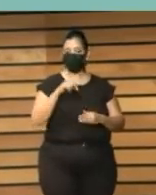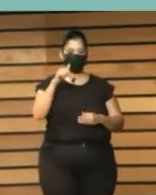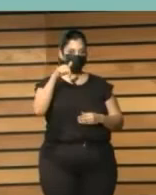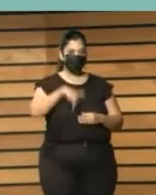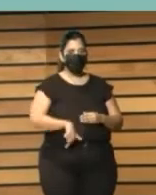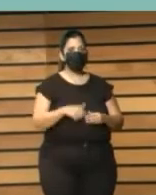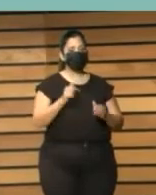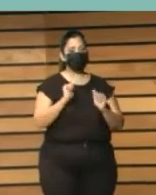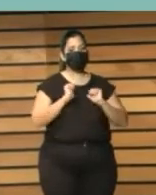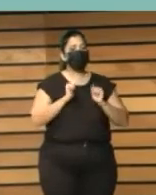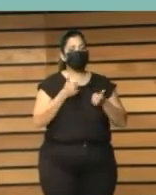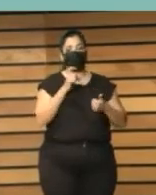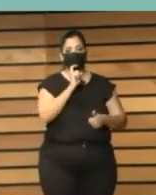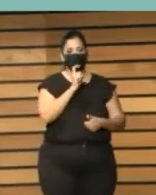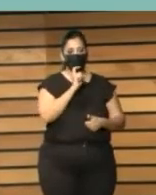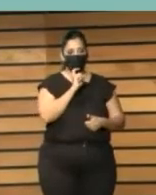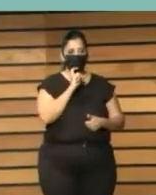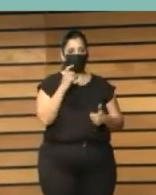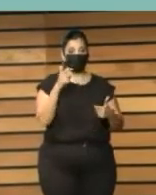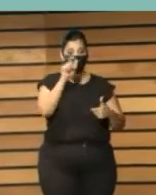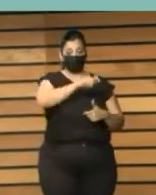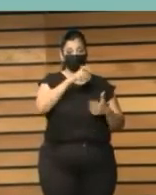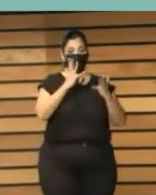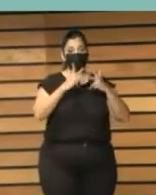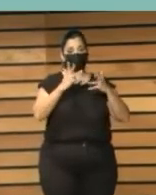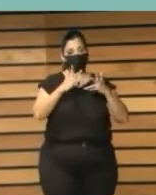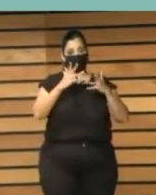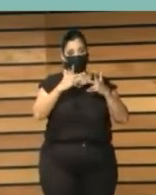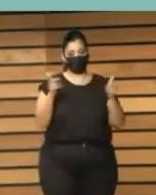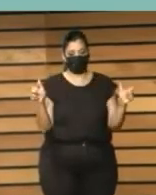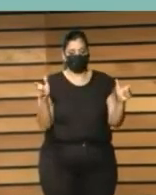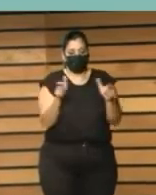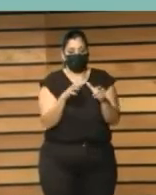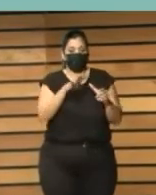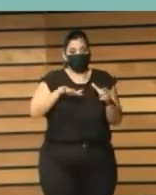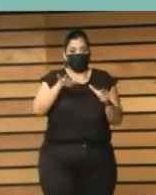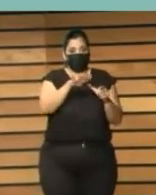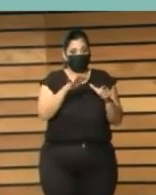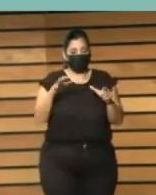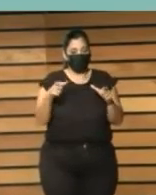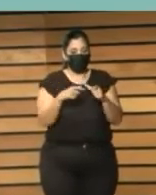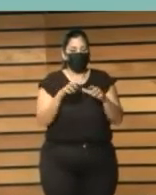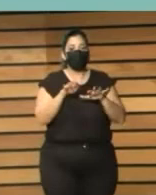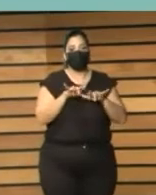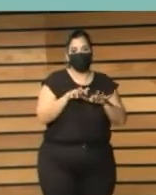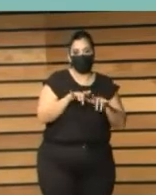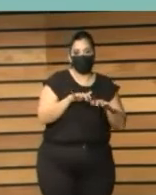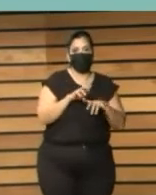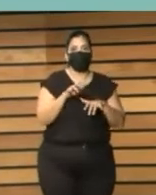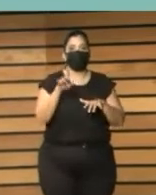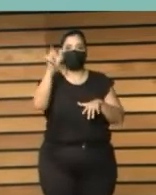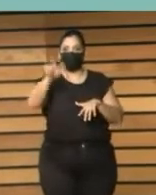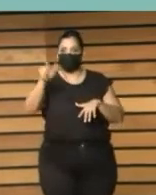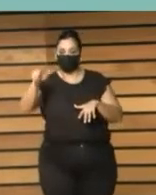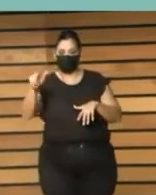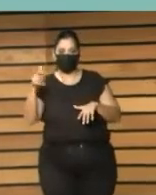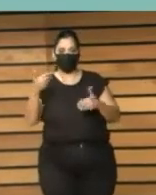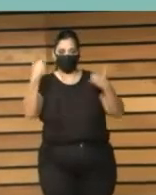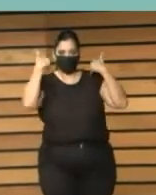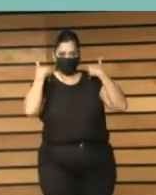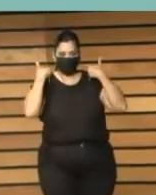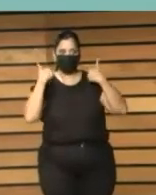grupo de funcionarios de la administración local en particular por un grupo de secretarios secretarias interventores y tesoreros de la administración local